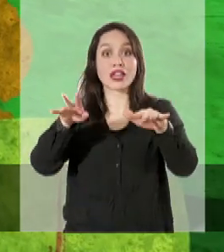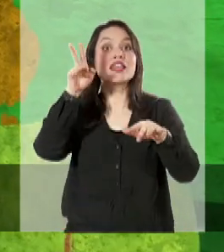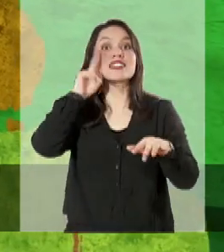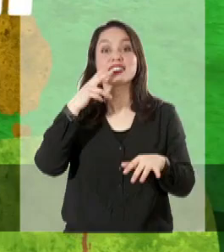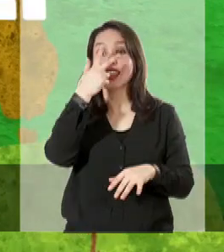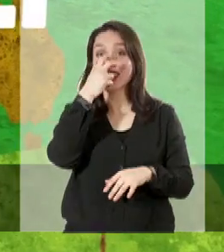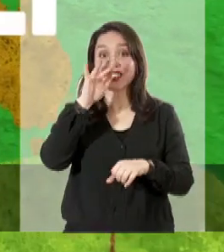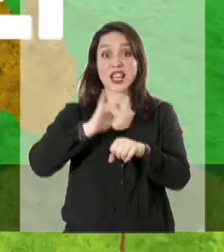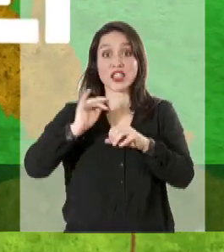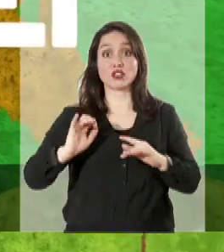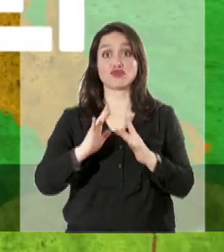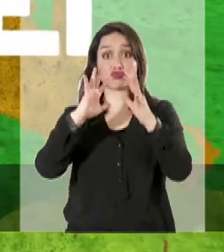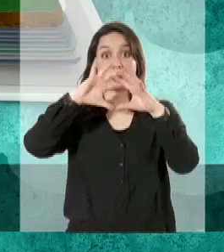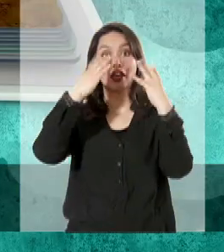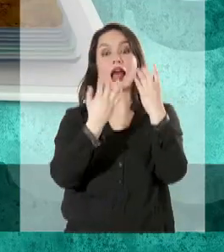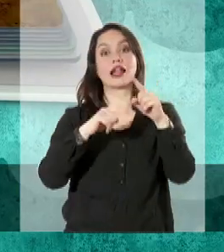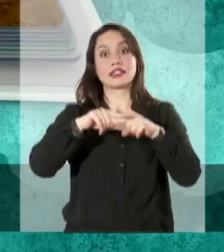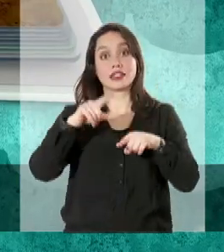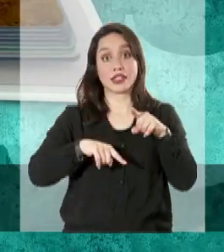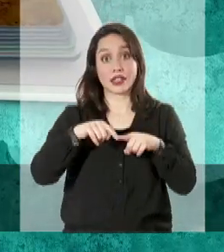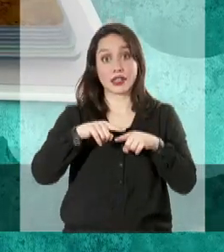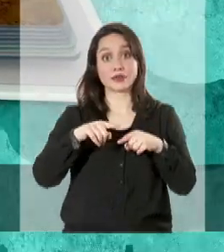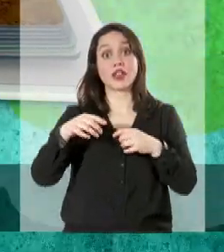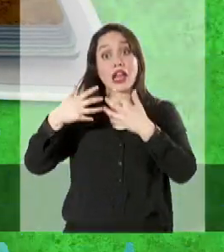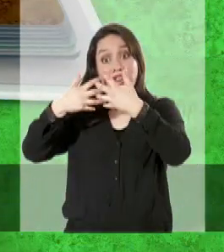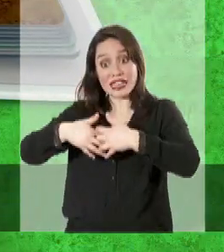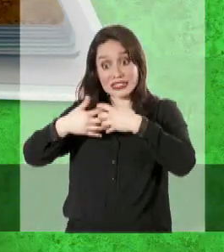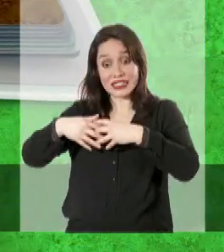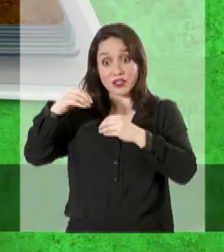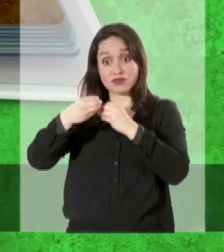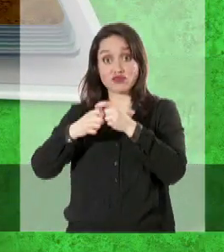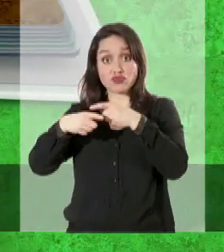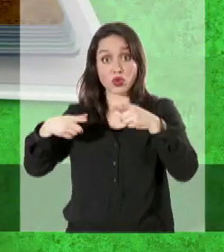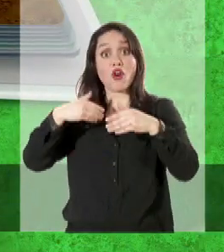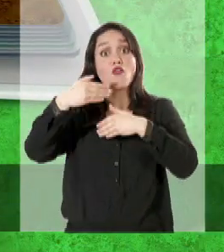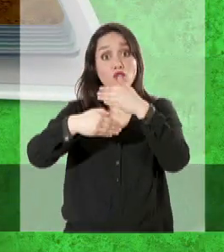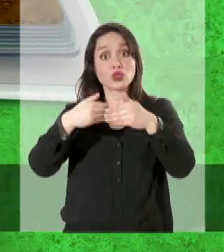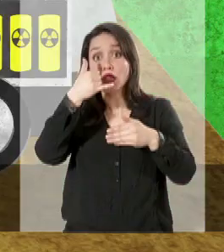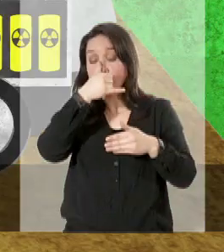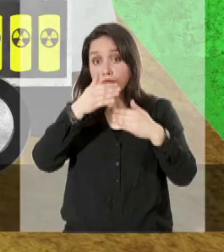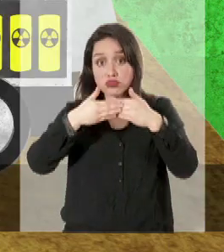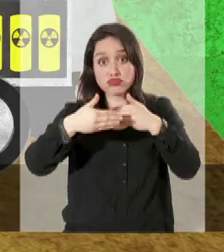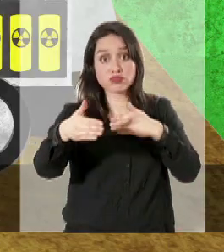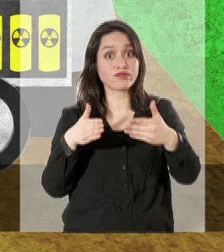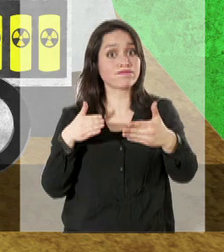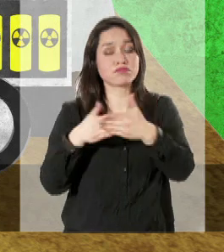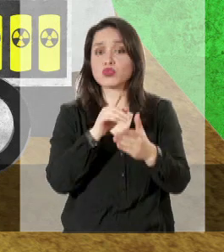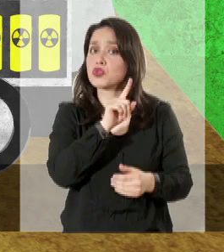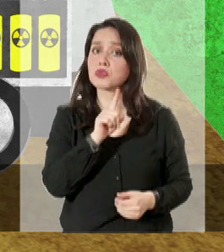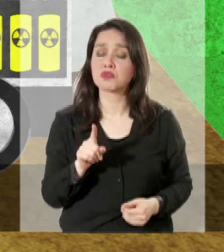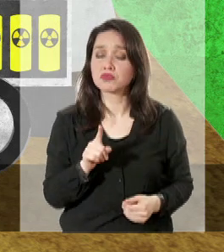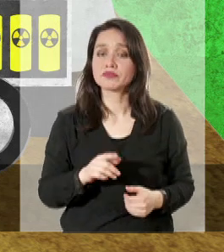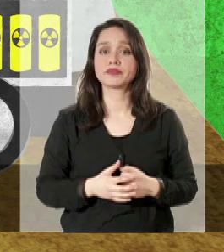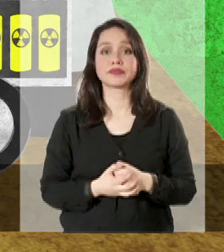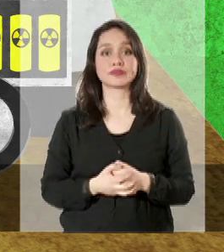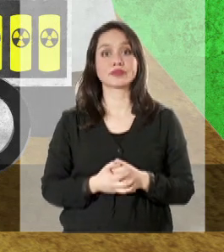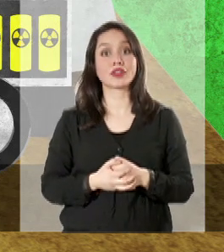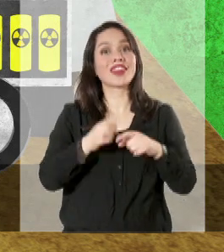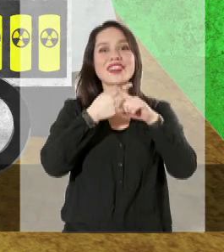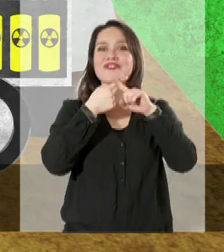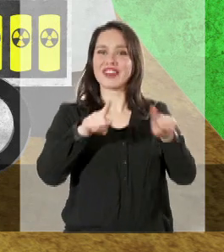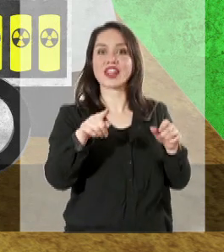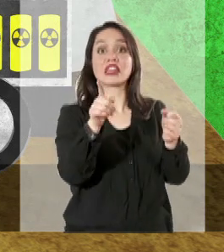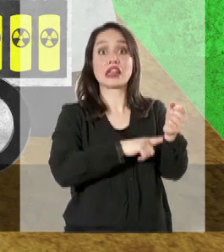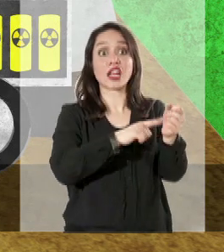emisión de gases de efecto invernadero. Las centrales nucleares pueden funcionar por periodos prolongados de tiempo sin detenerse,